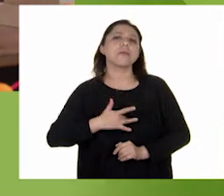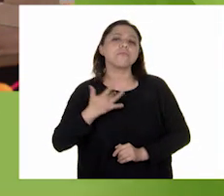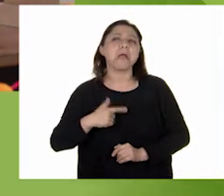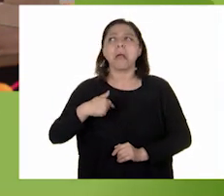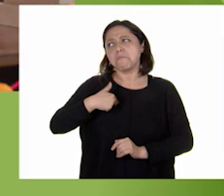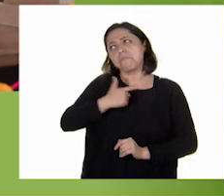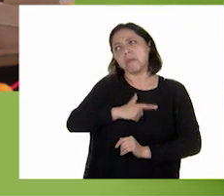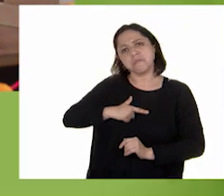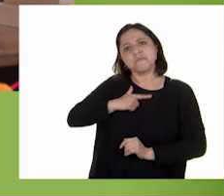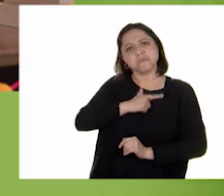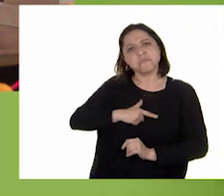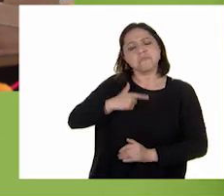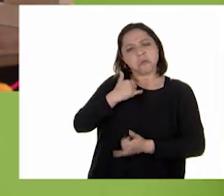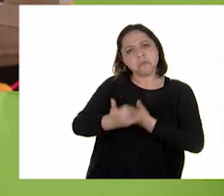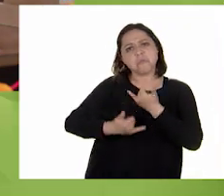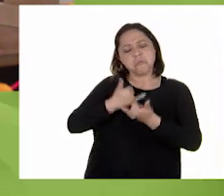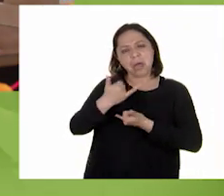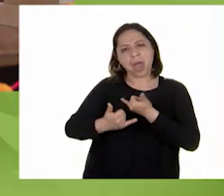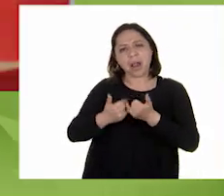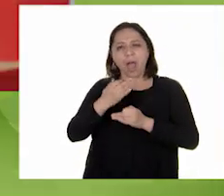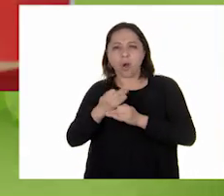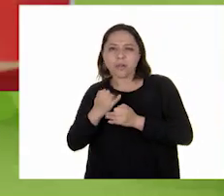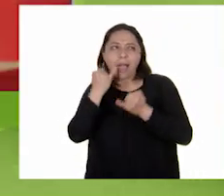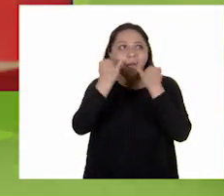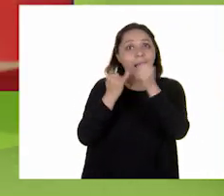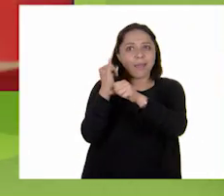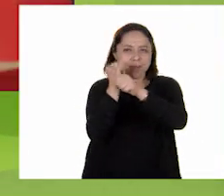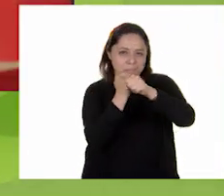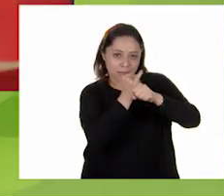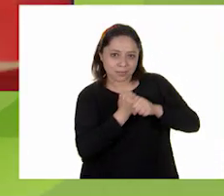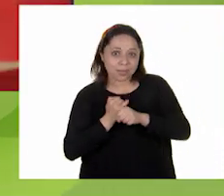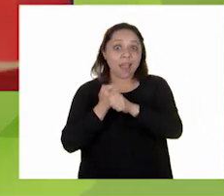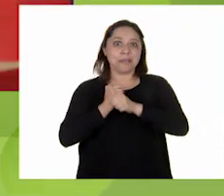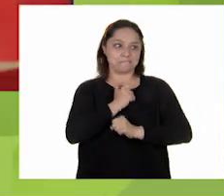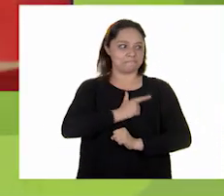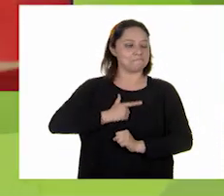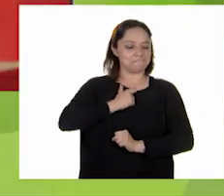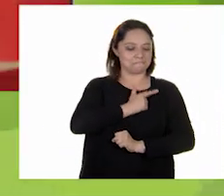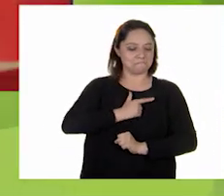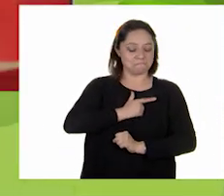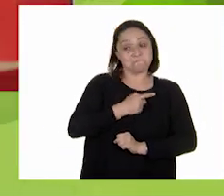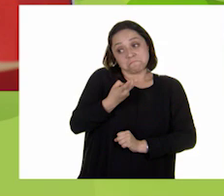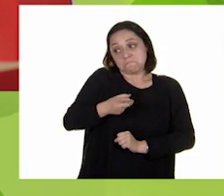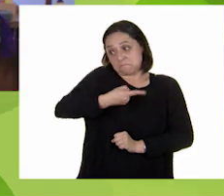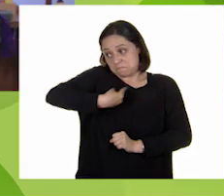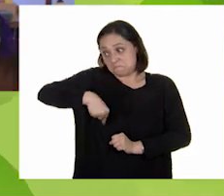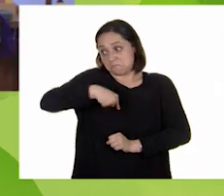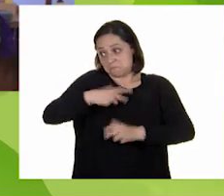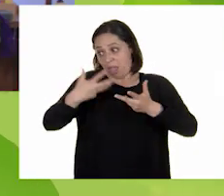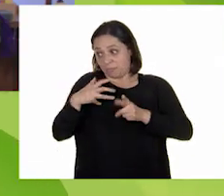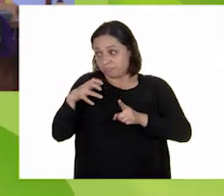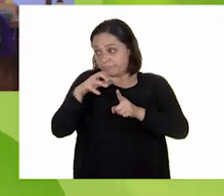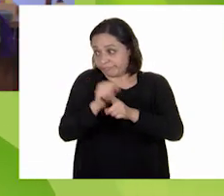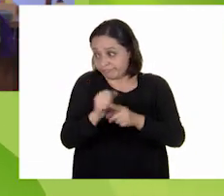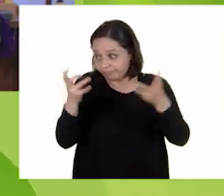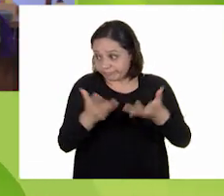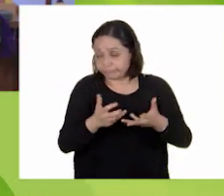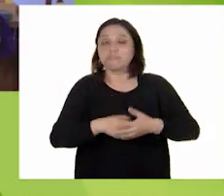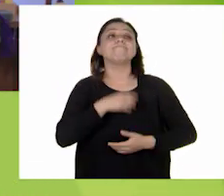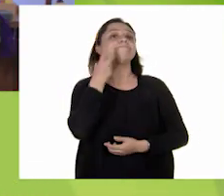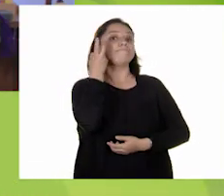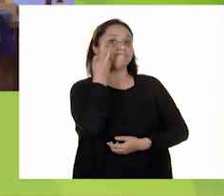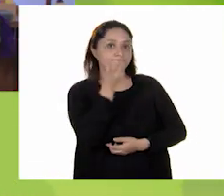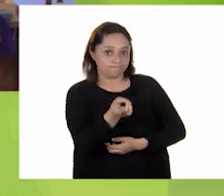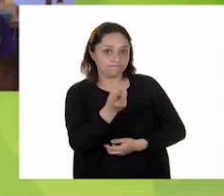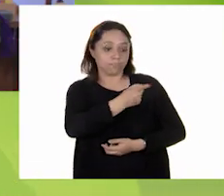gustó mucho esto de jugar a los investigadores. Pues creo que esa es nuestra nueva misión, José. ¡Exacto! Aún